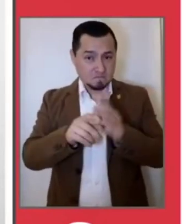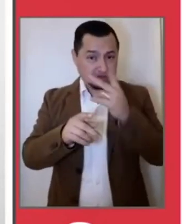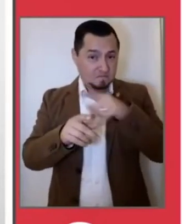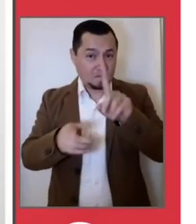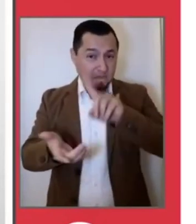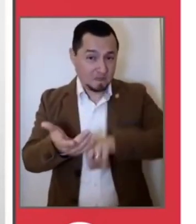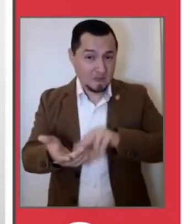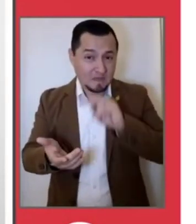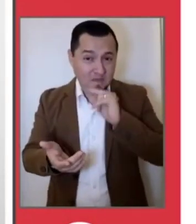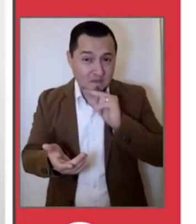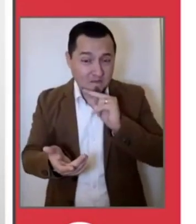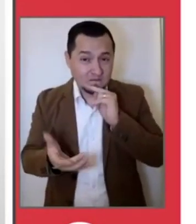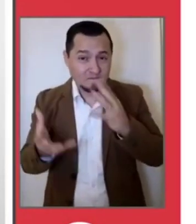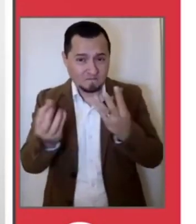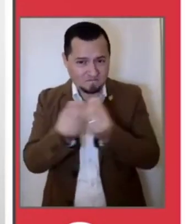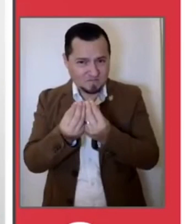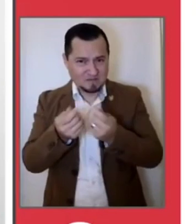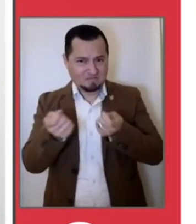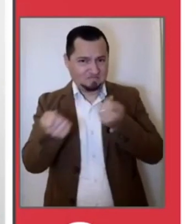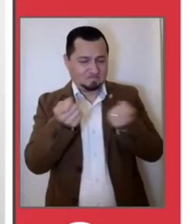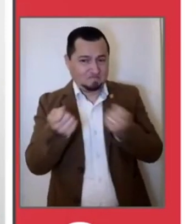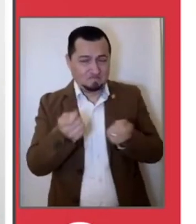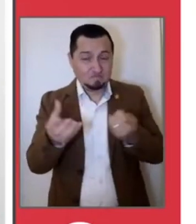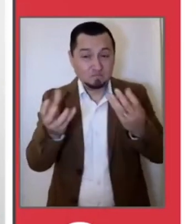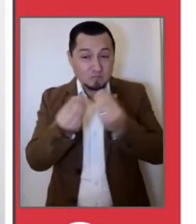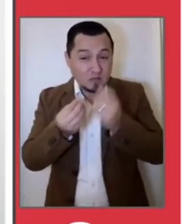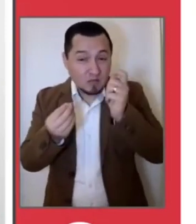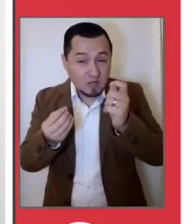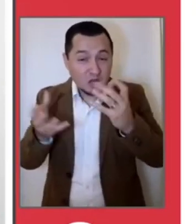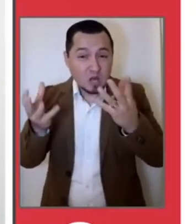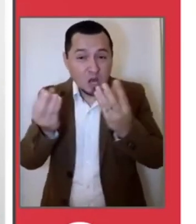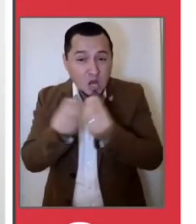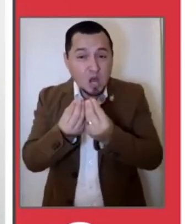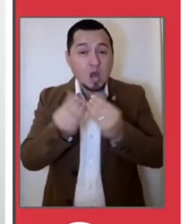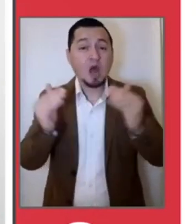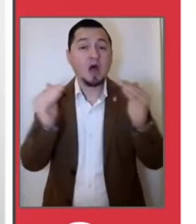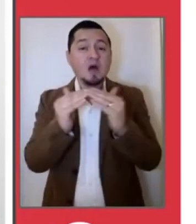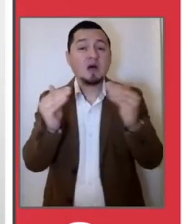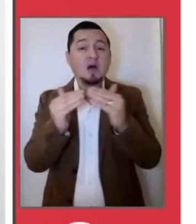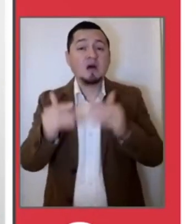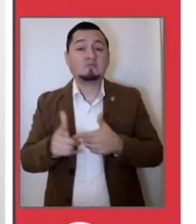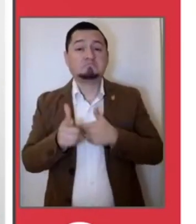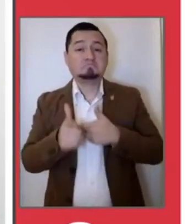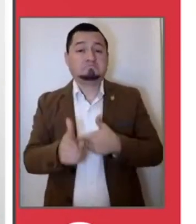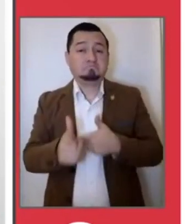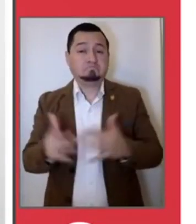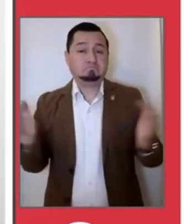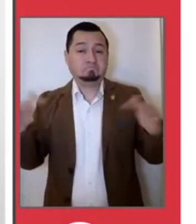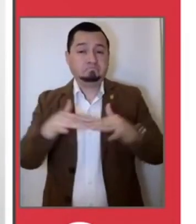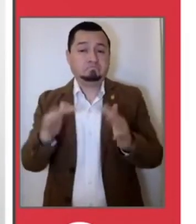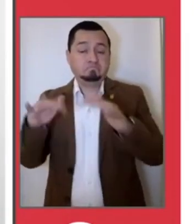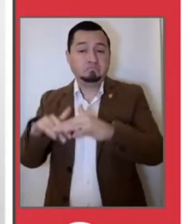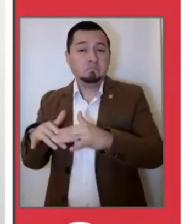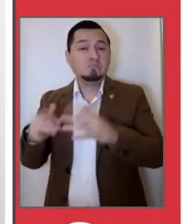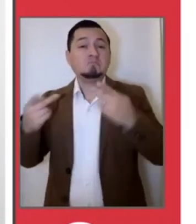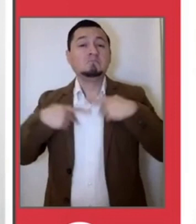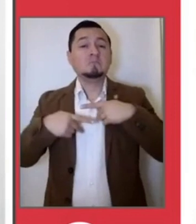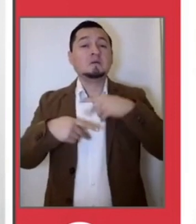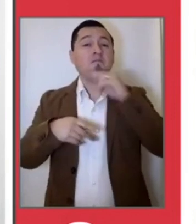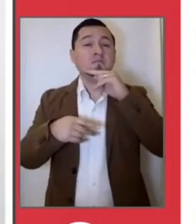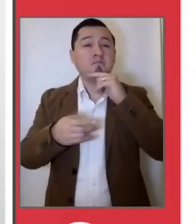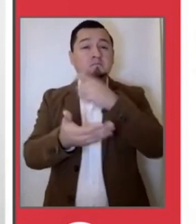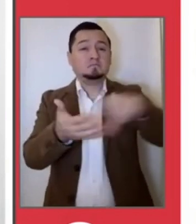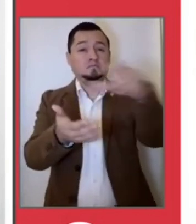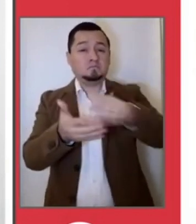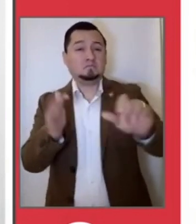fiestas navideñas que incrementaron la interacción social e intradomiciliaria, las compras decembrinas de forma presencial y hay que